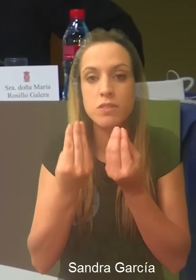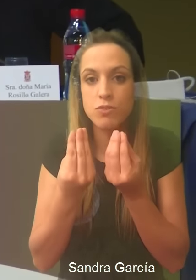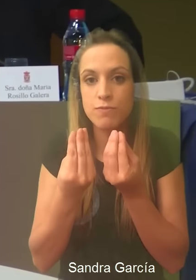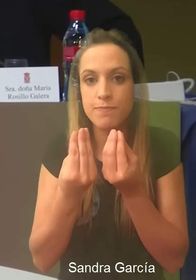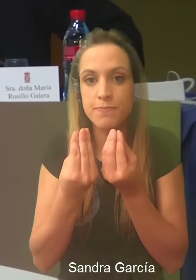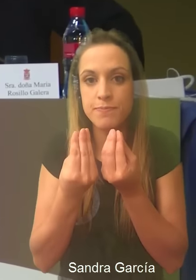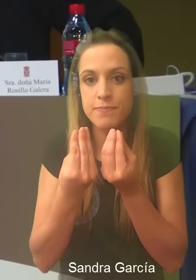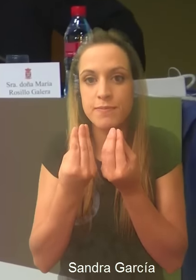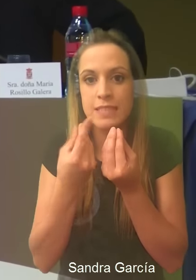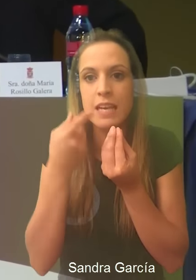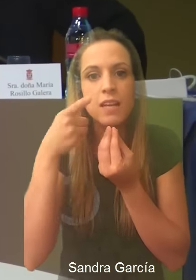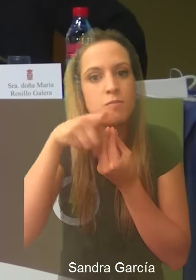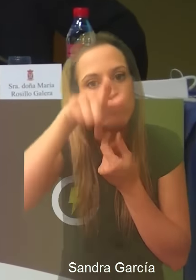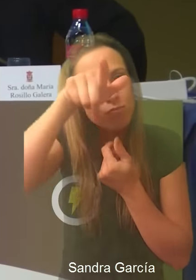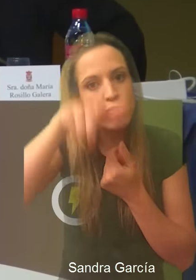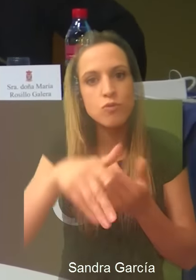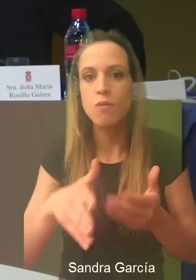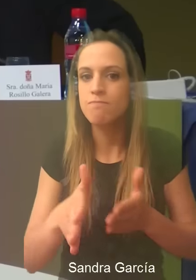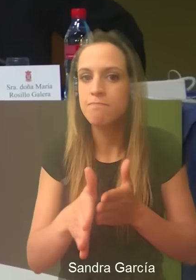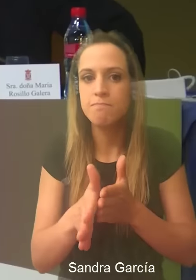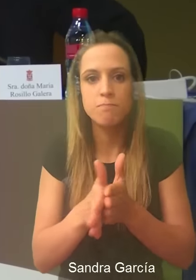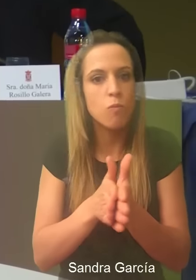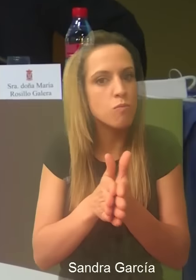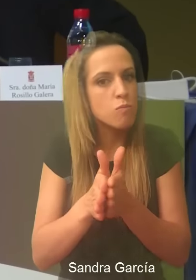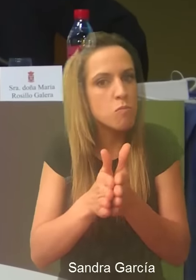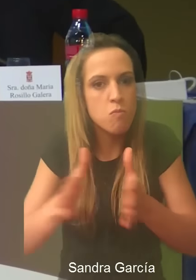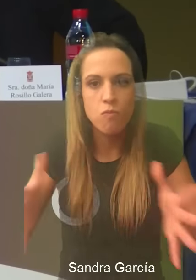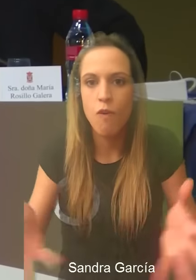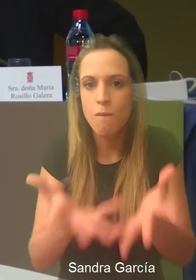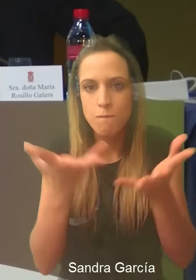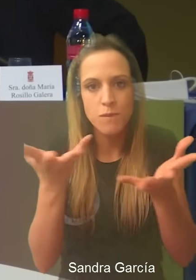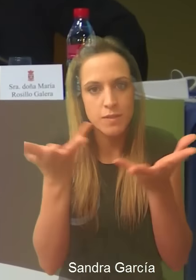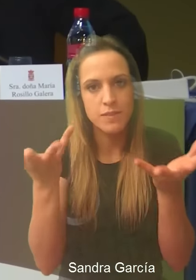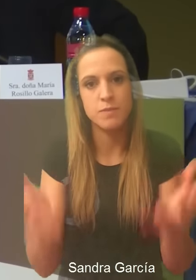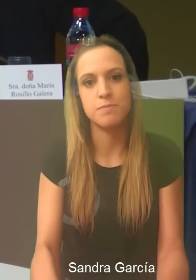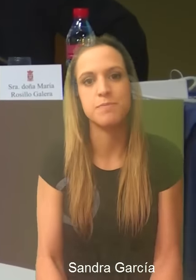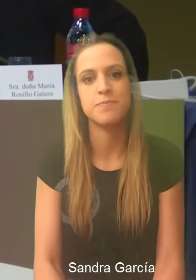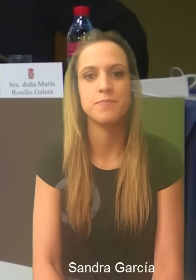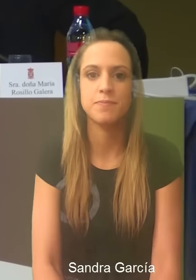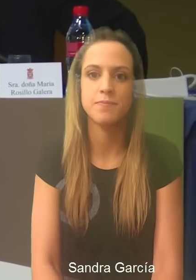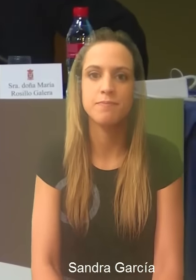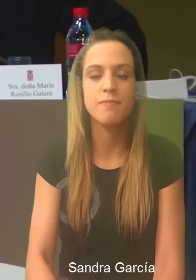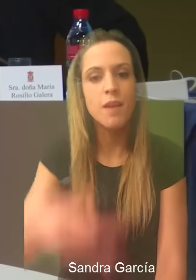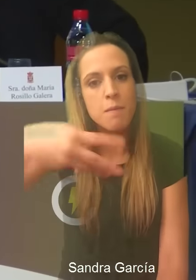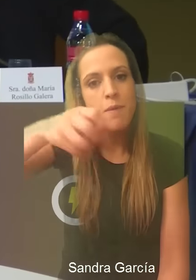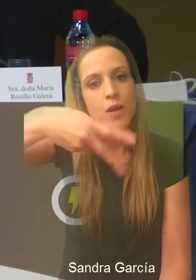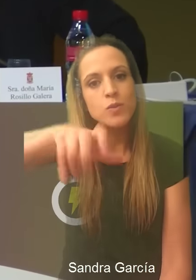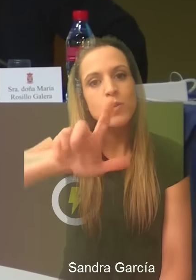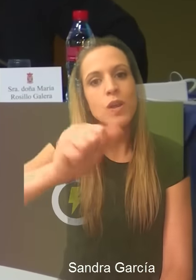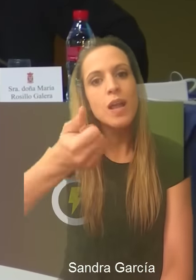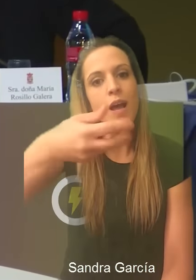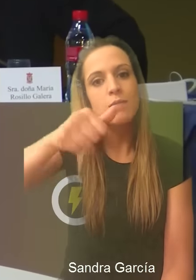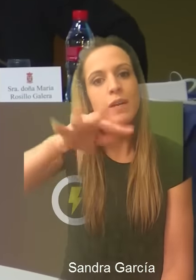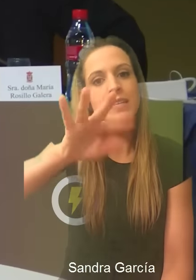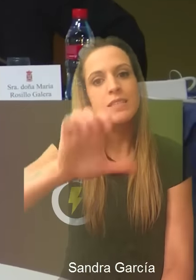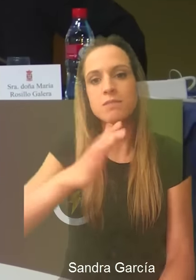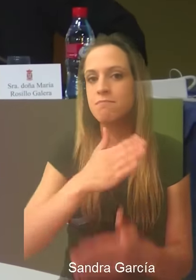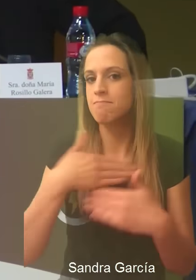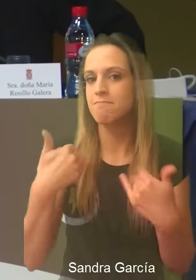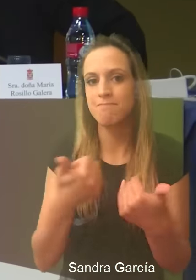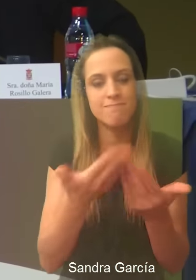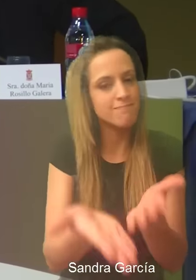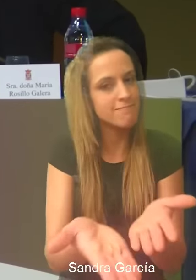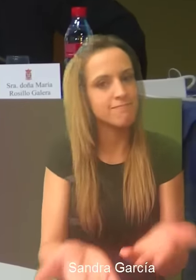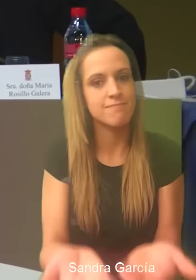imagen más viva del emprendedor, innovador. Manuel Amate, cuando